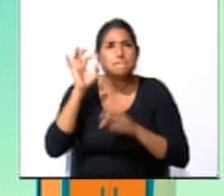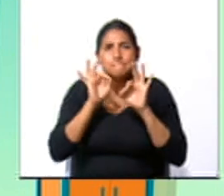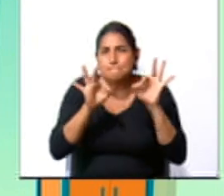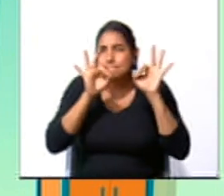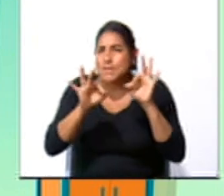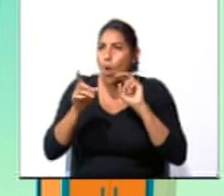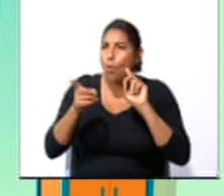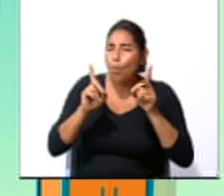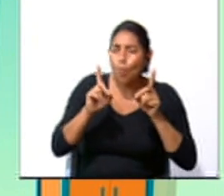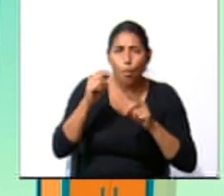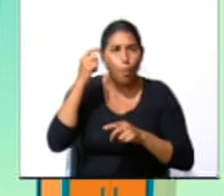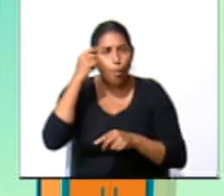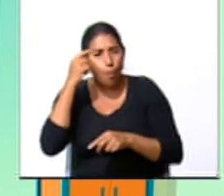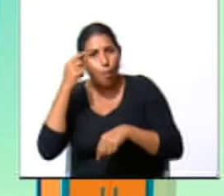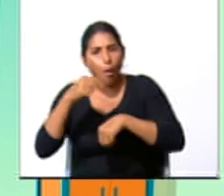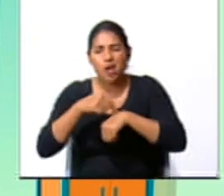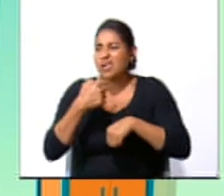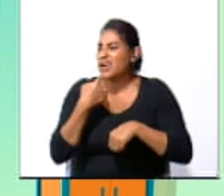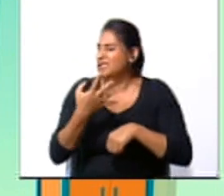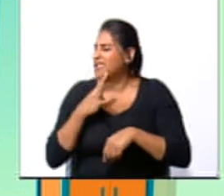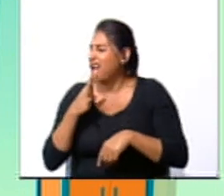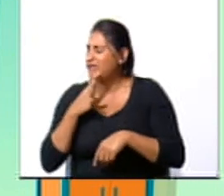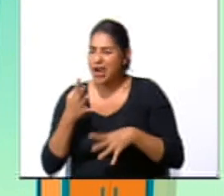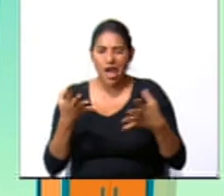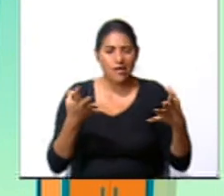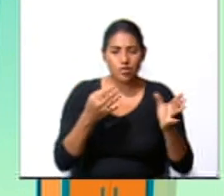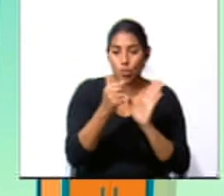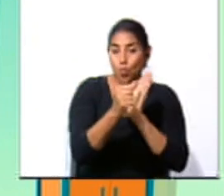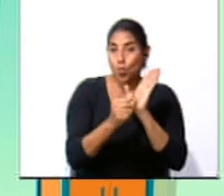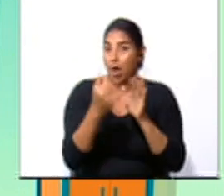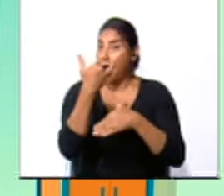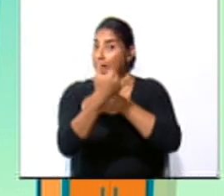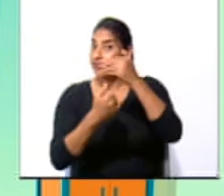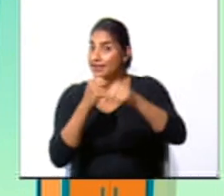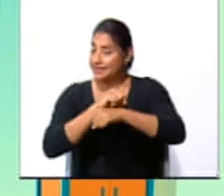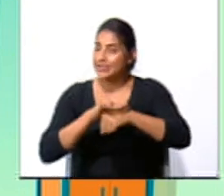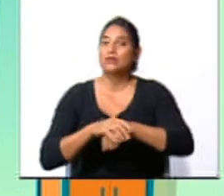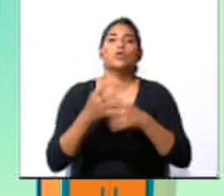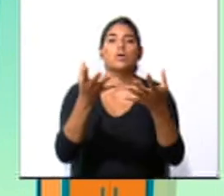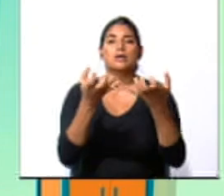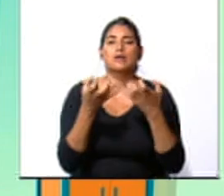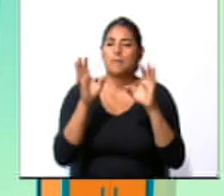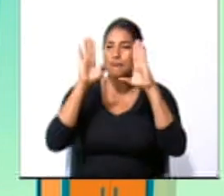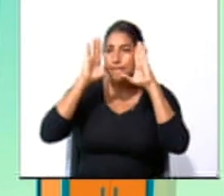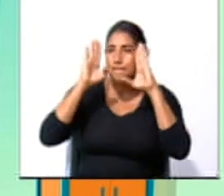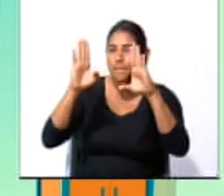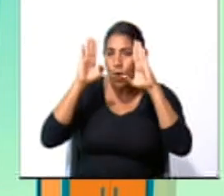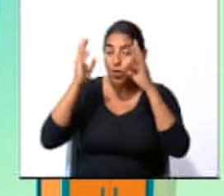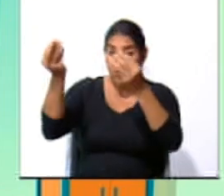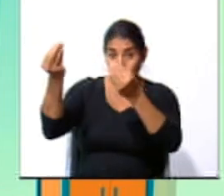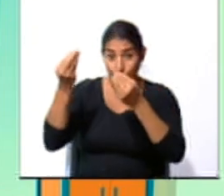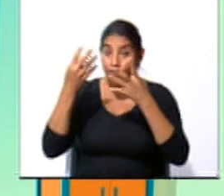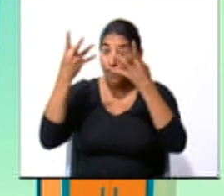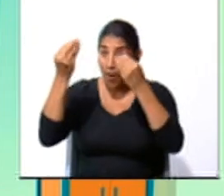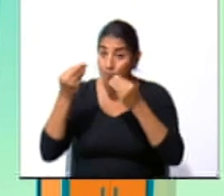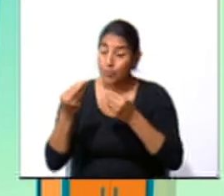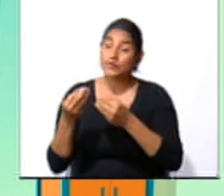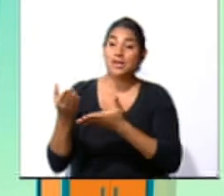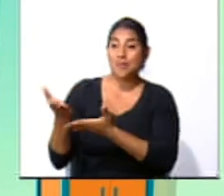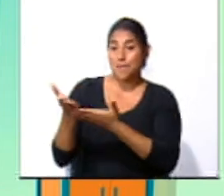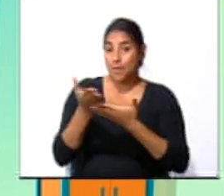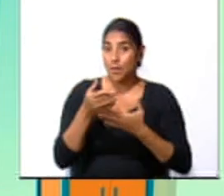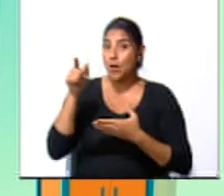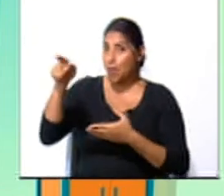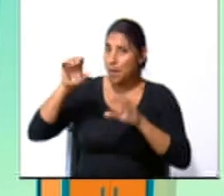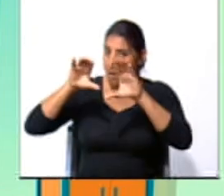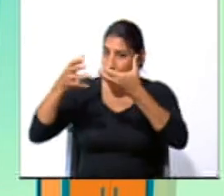a qué obra me estoy refiriendo, a qué obra artística, quiero que presten muchísima atención a la información que tienen para ustedes